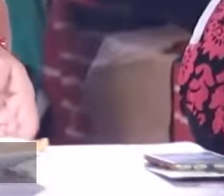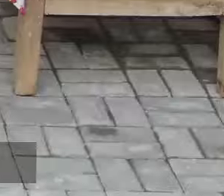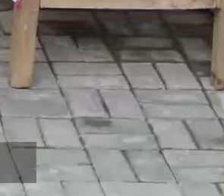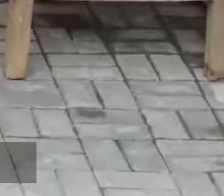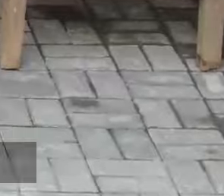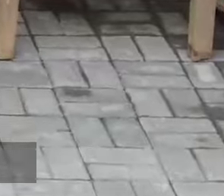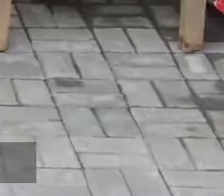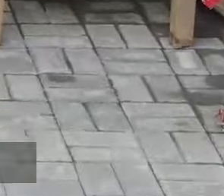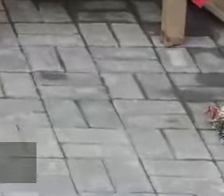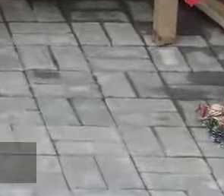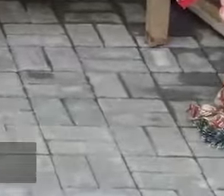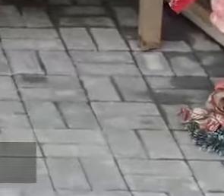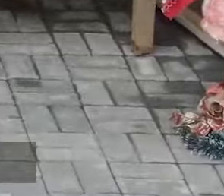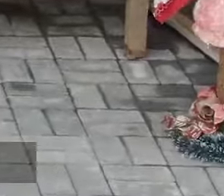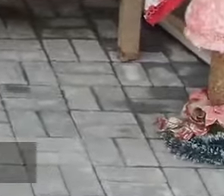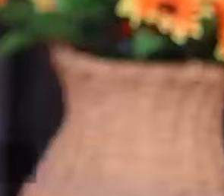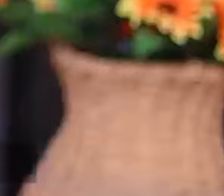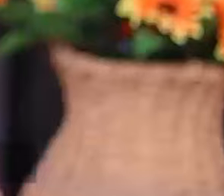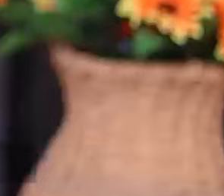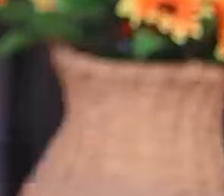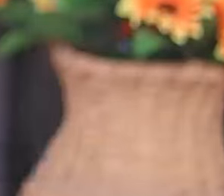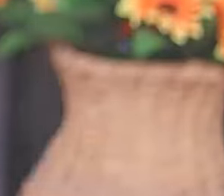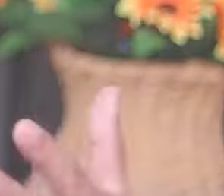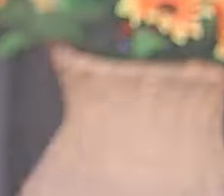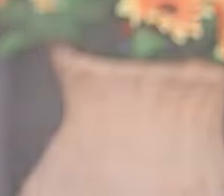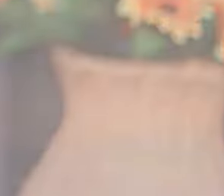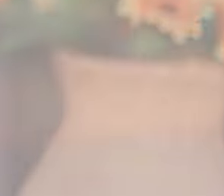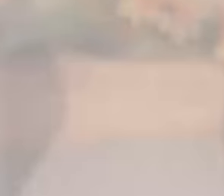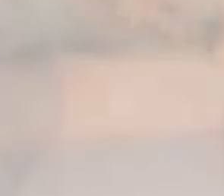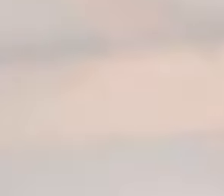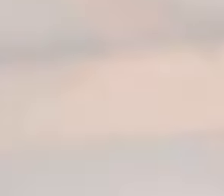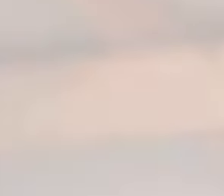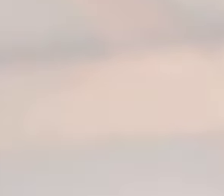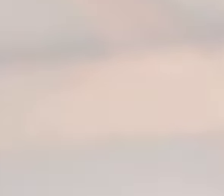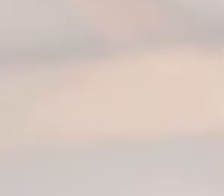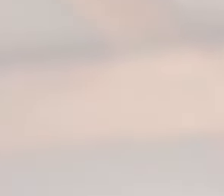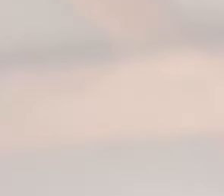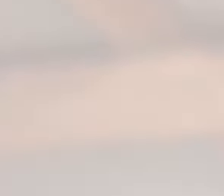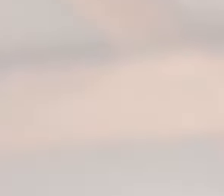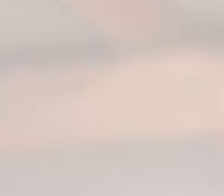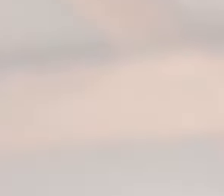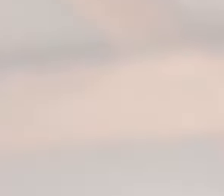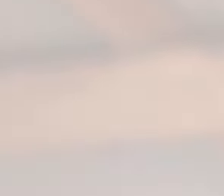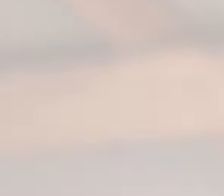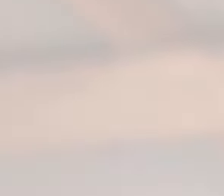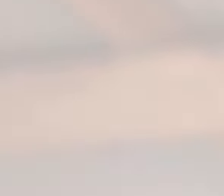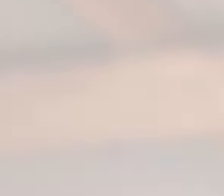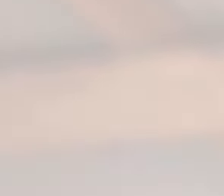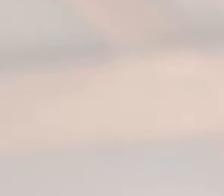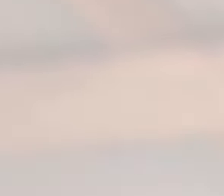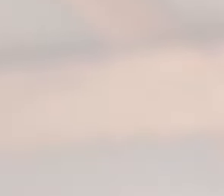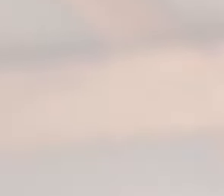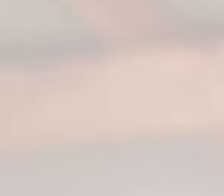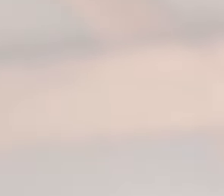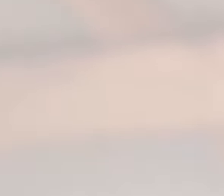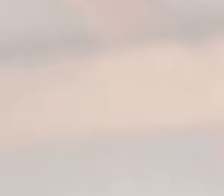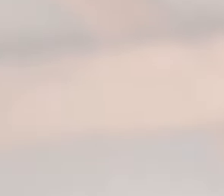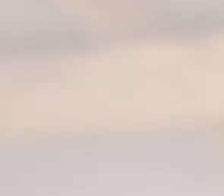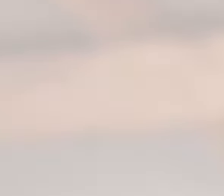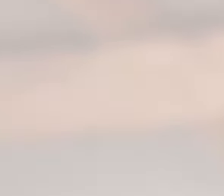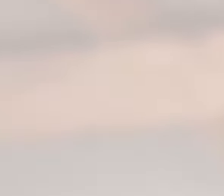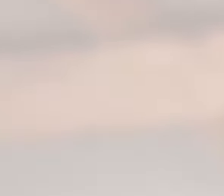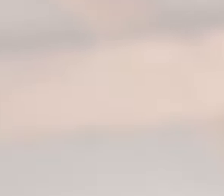Para nosotras esto es Orgullo Rural. Orgullosos de crecer junto a los territorios rurales.